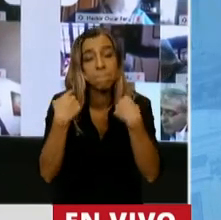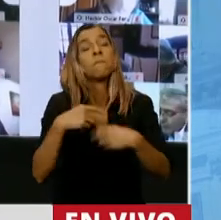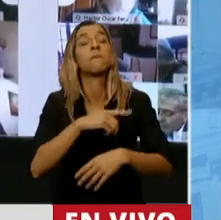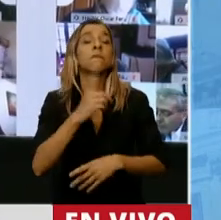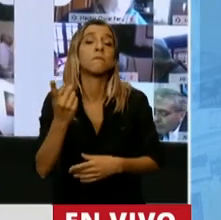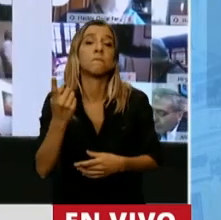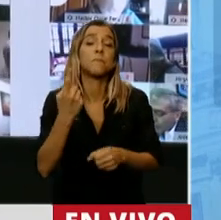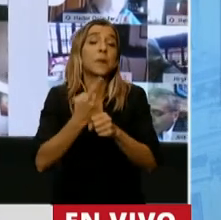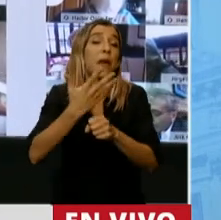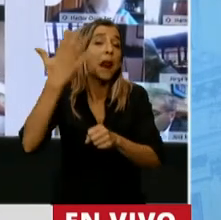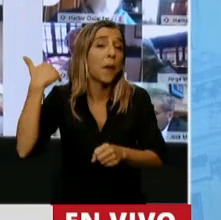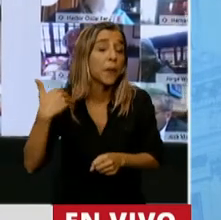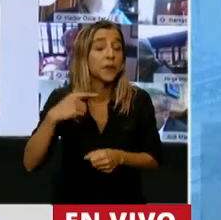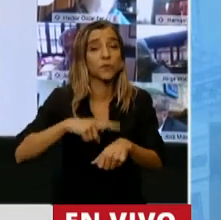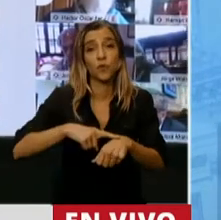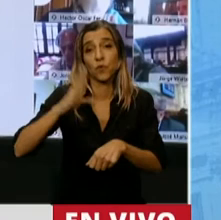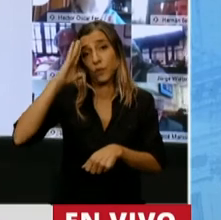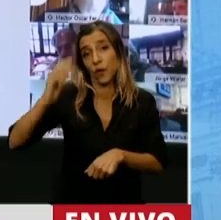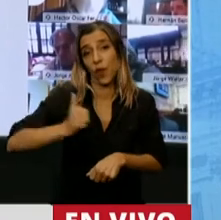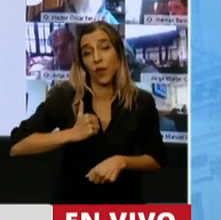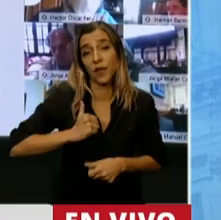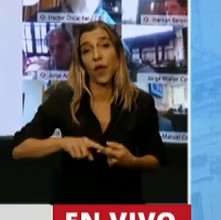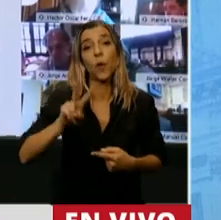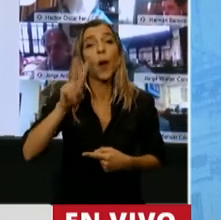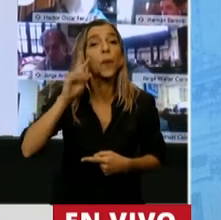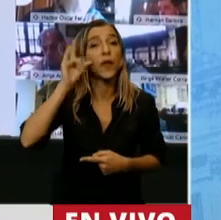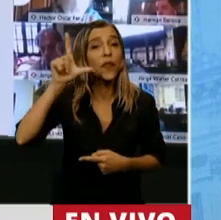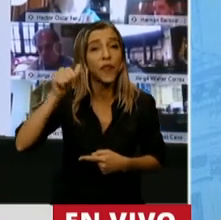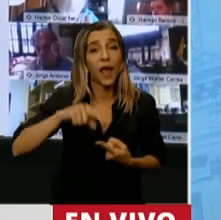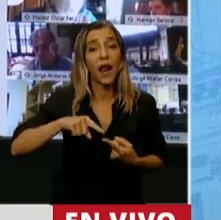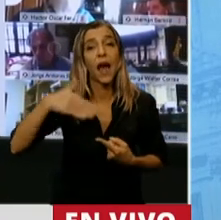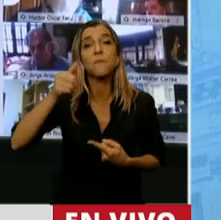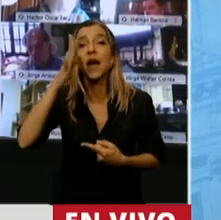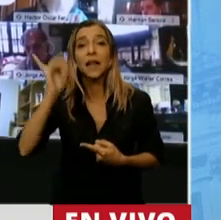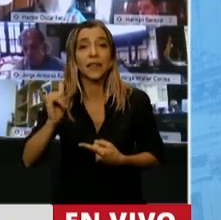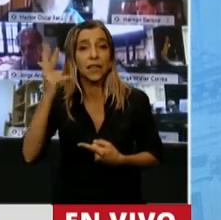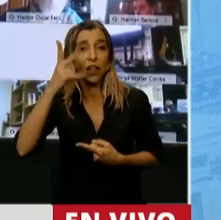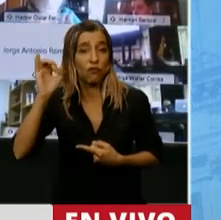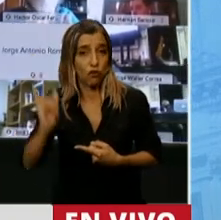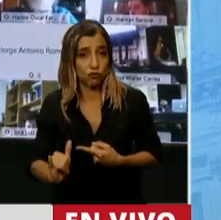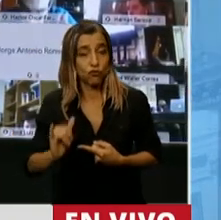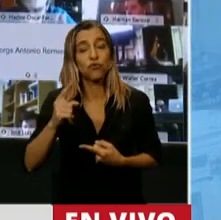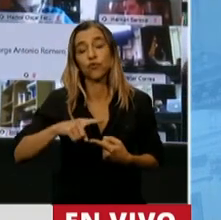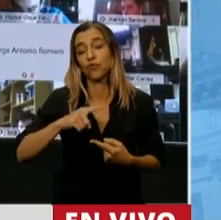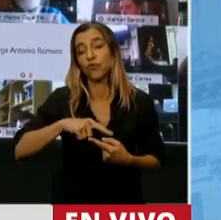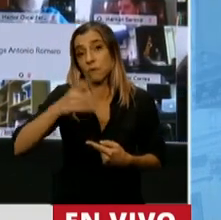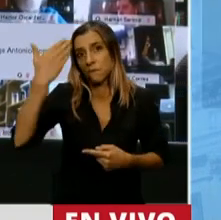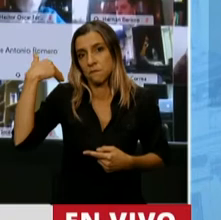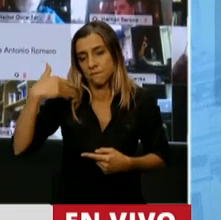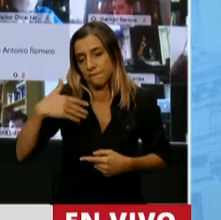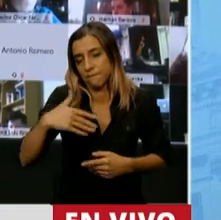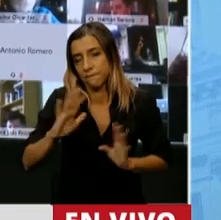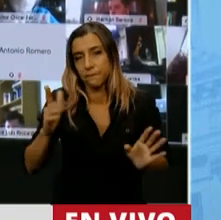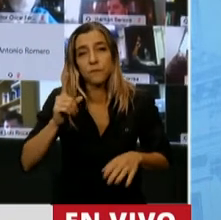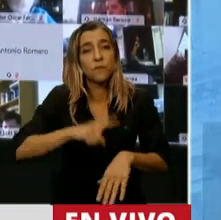dio con la dictadura genocida de Videla y Martínez de Hoz que se impuso con